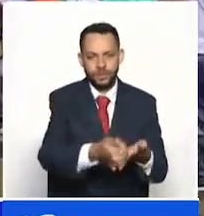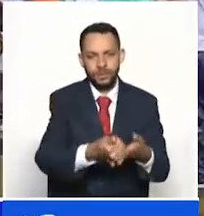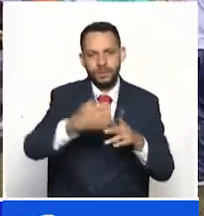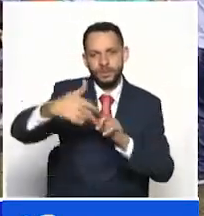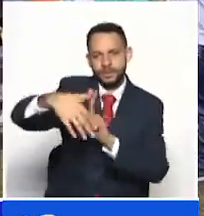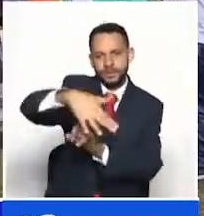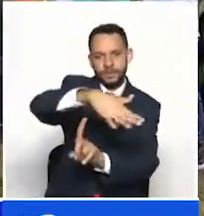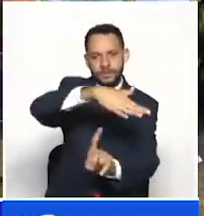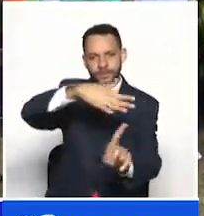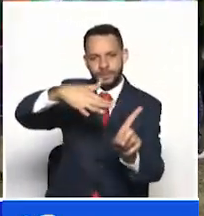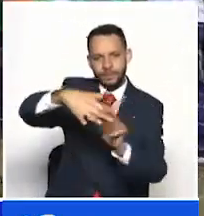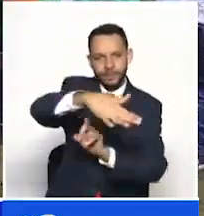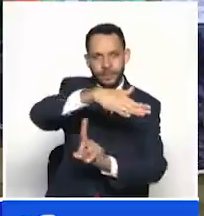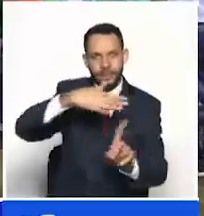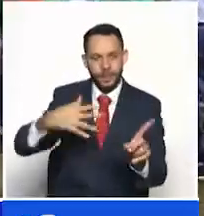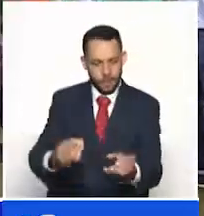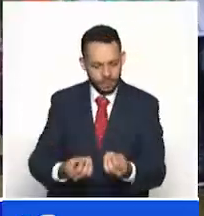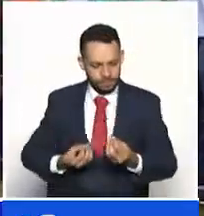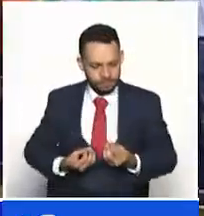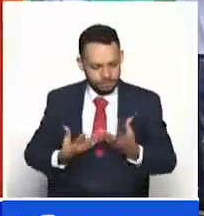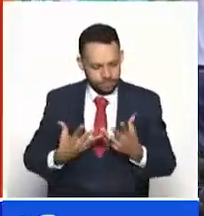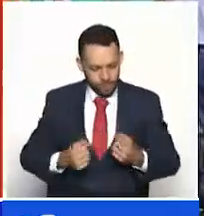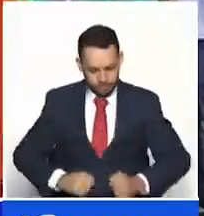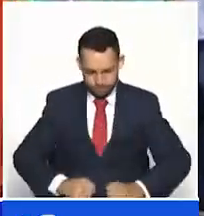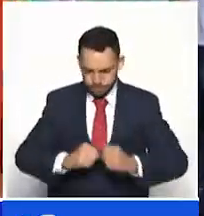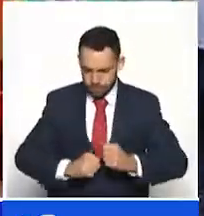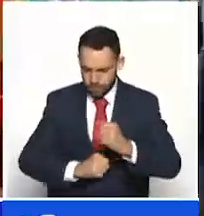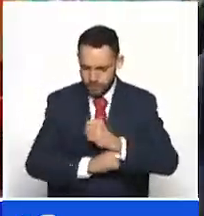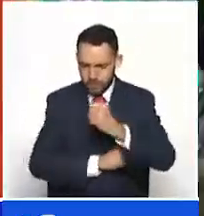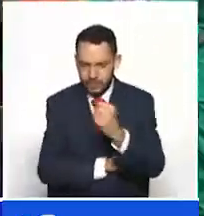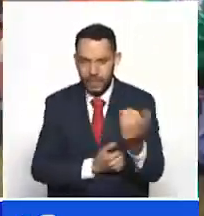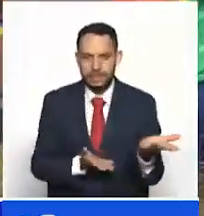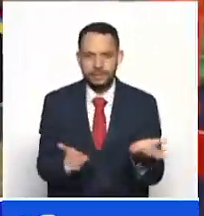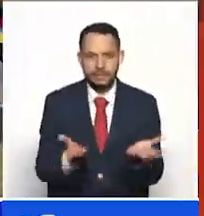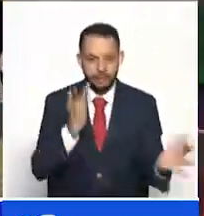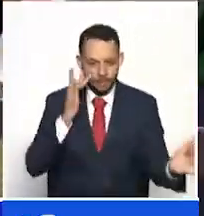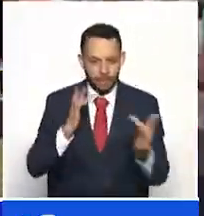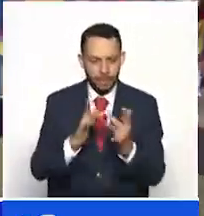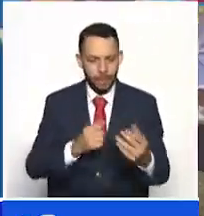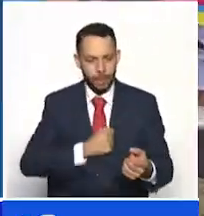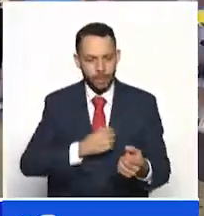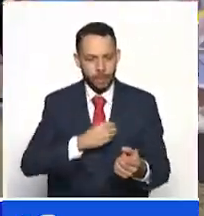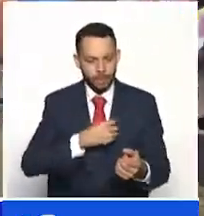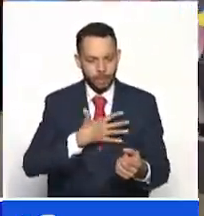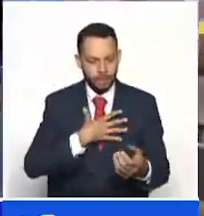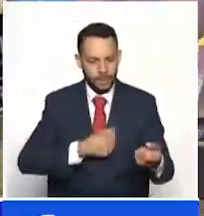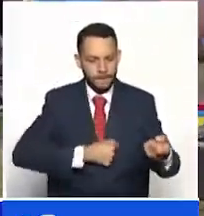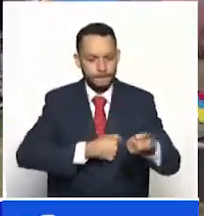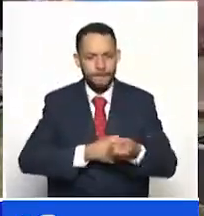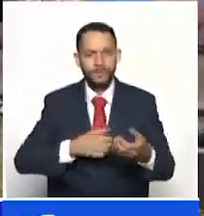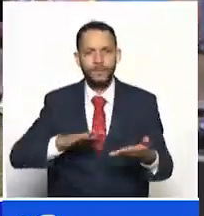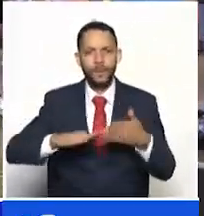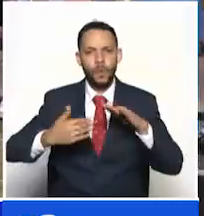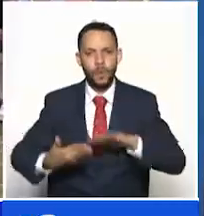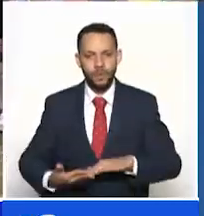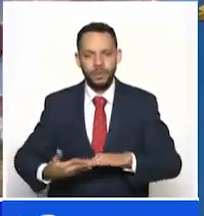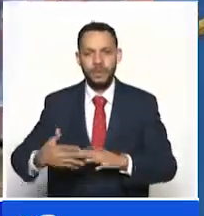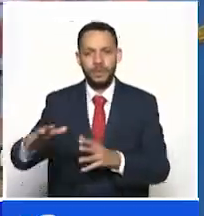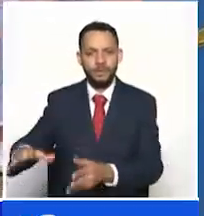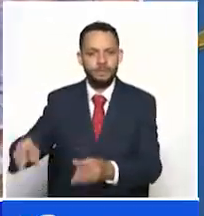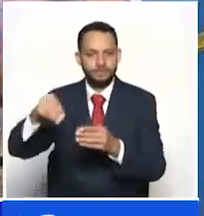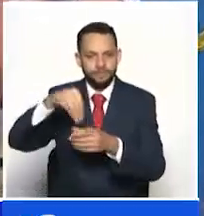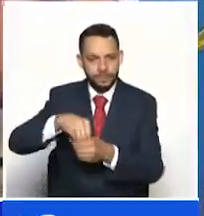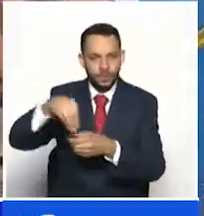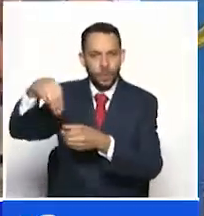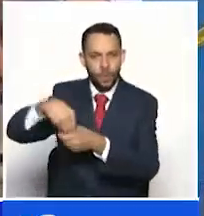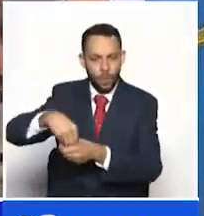relleno que pueden tener una vida y que pueden prestarle un servicio a la comunidad La misma comunidad es la encargada de realizar el reciclaje de los residuos